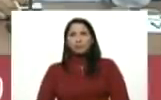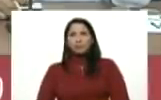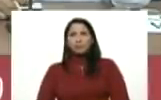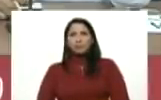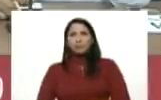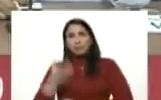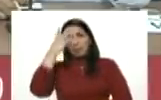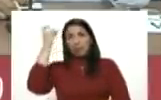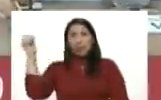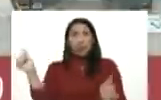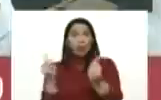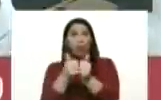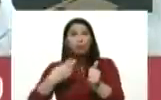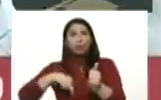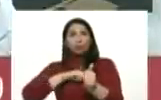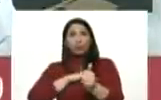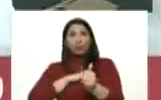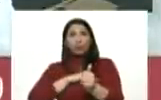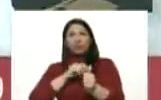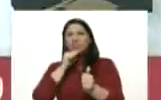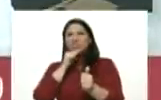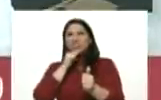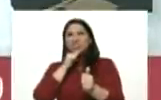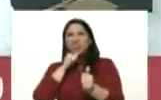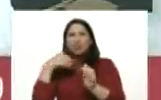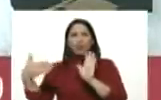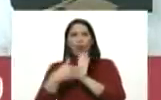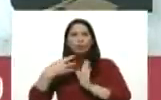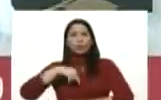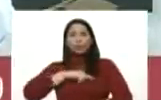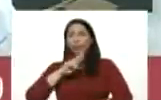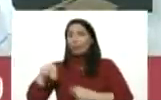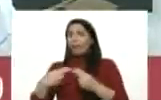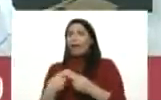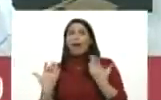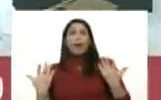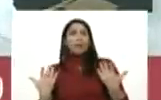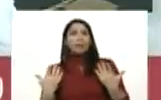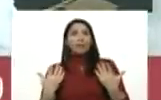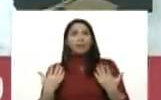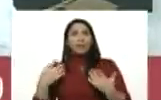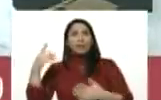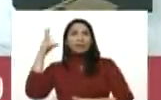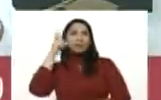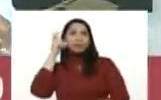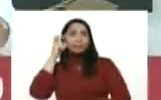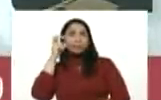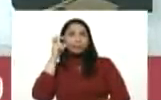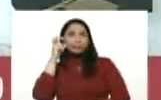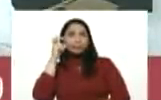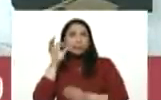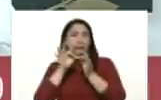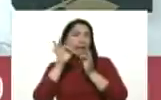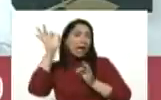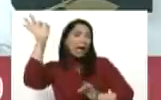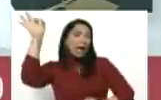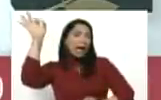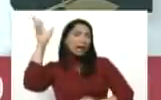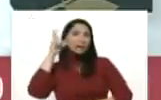Dios con nosotros, ¿quién en contra? Nadie, ahí cayó otro rayo, pero este más lejano, este cayó aquí,